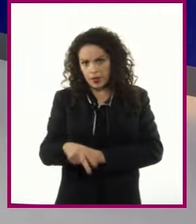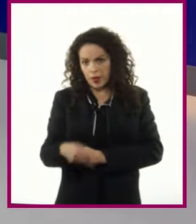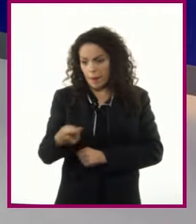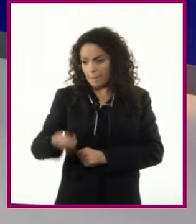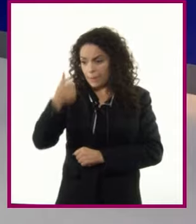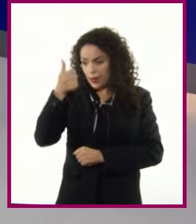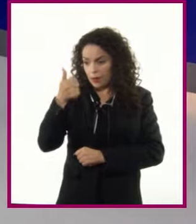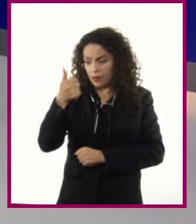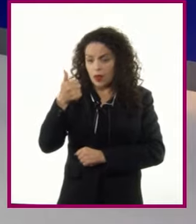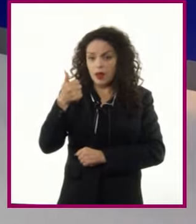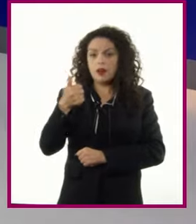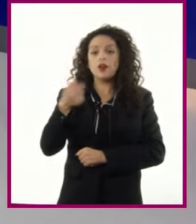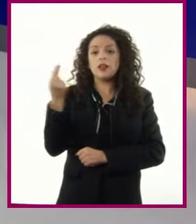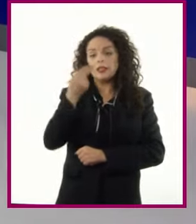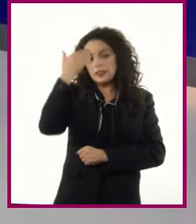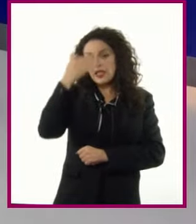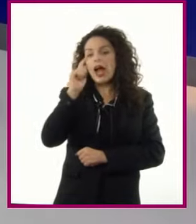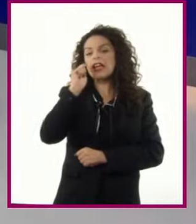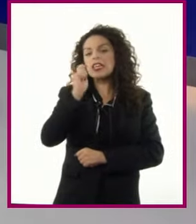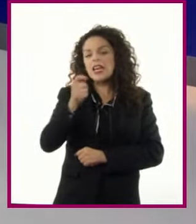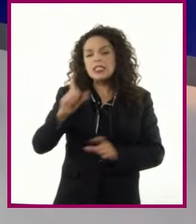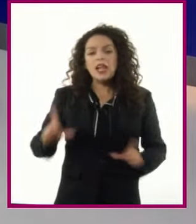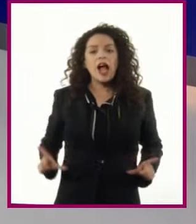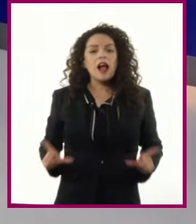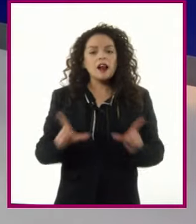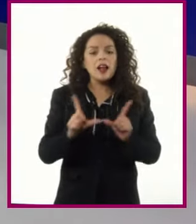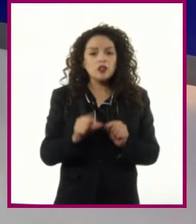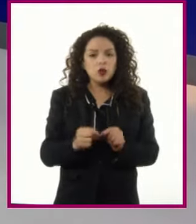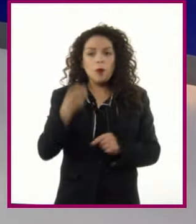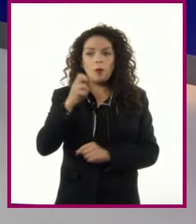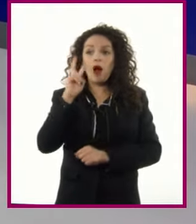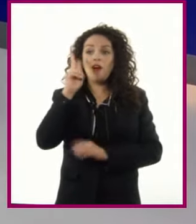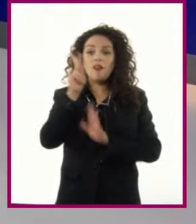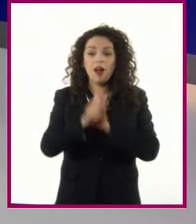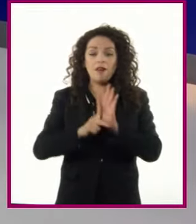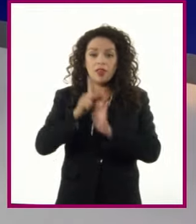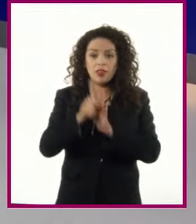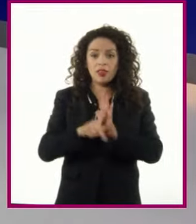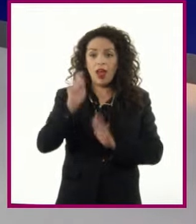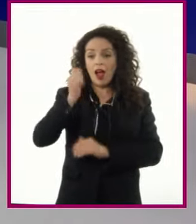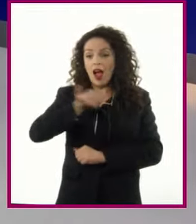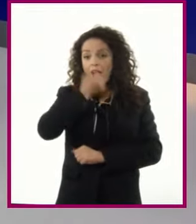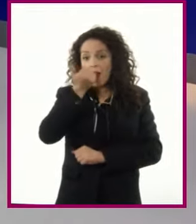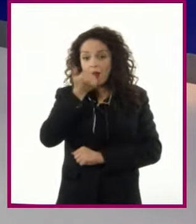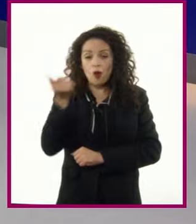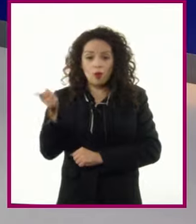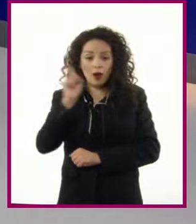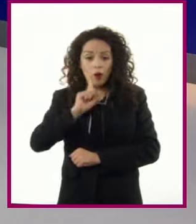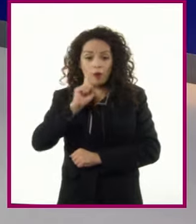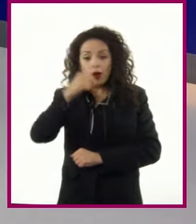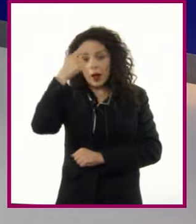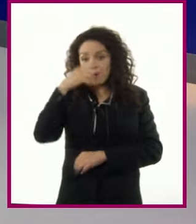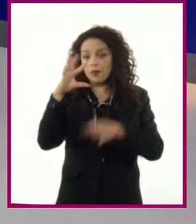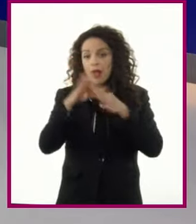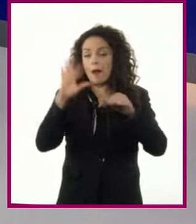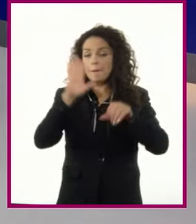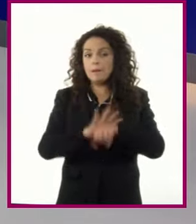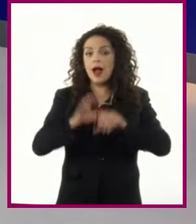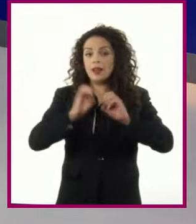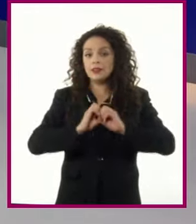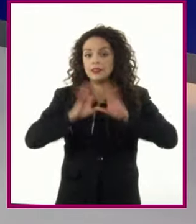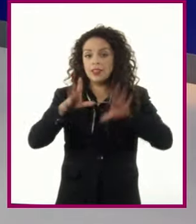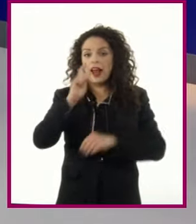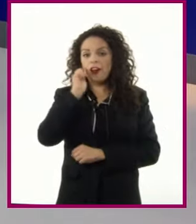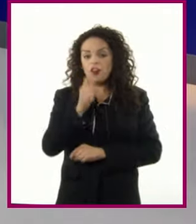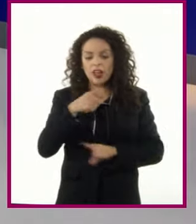saber qué es un resumen Así que veamos el siguiente video de una alumna para tener clara la estructura de este